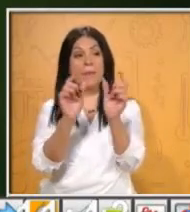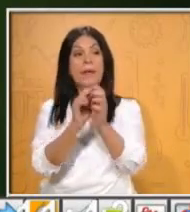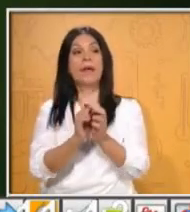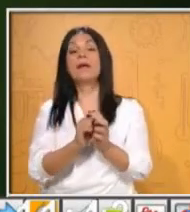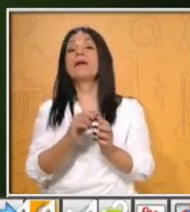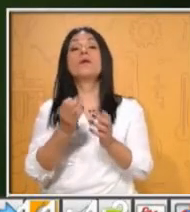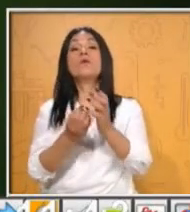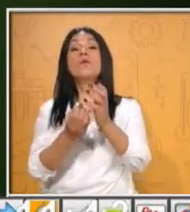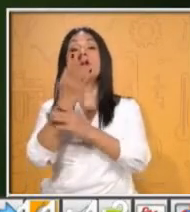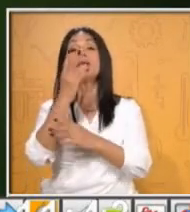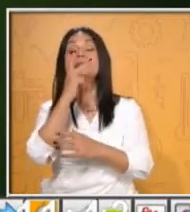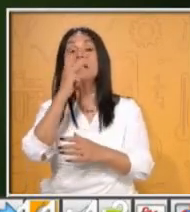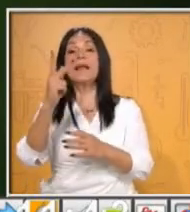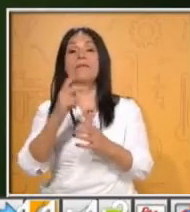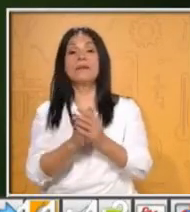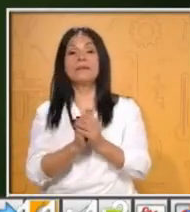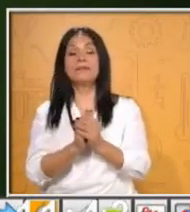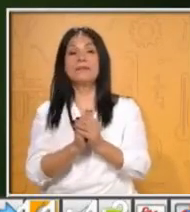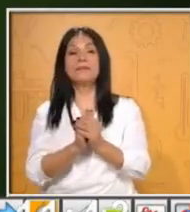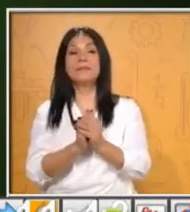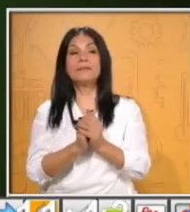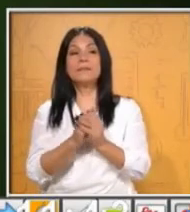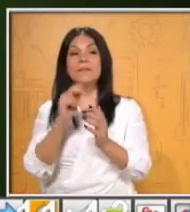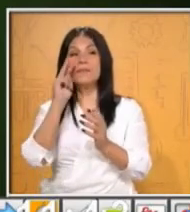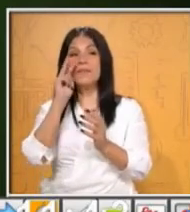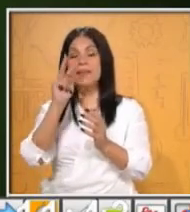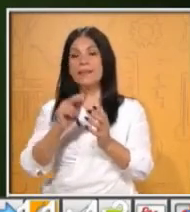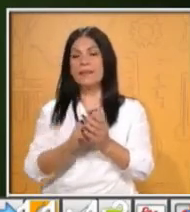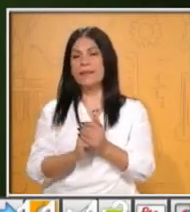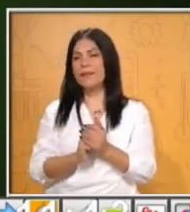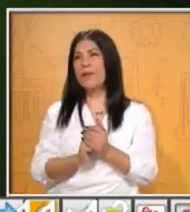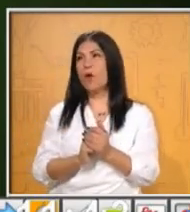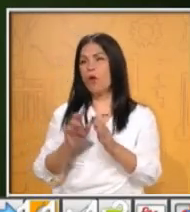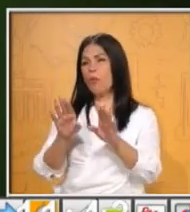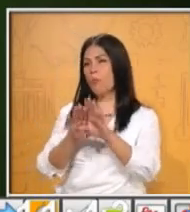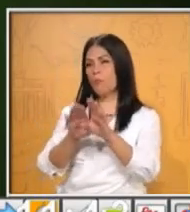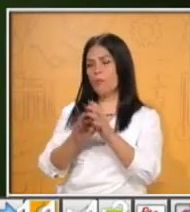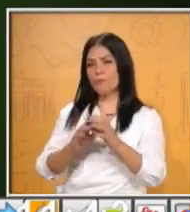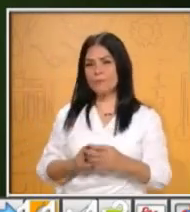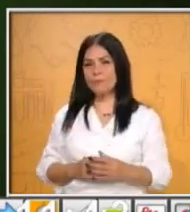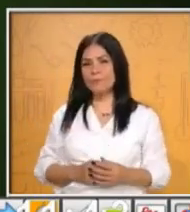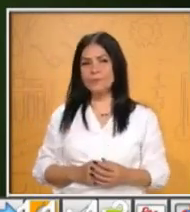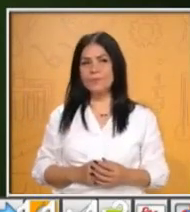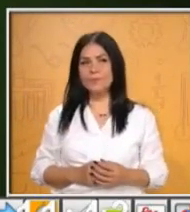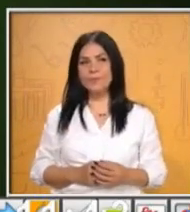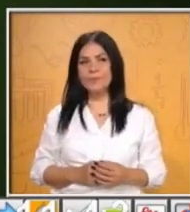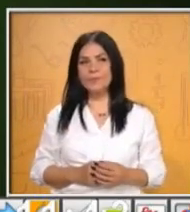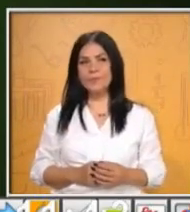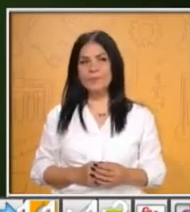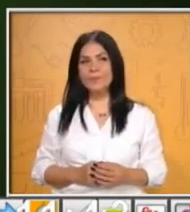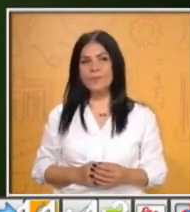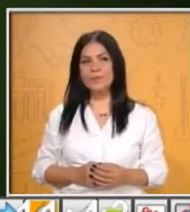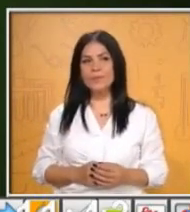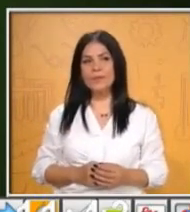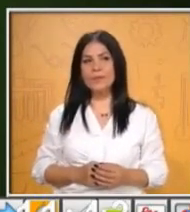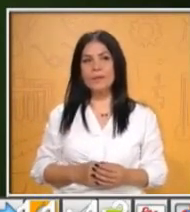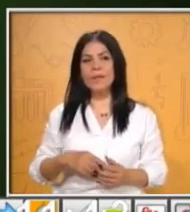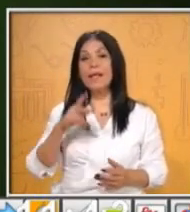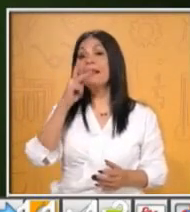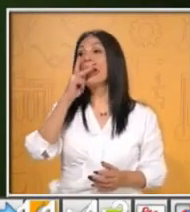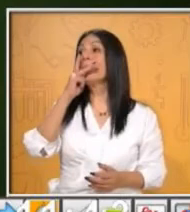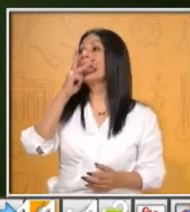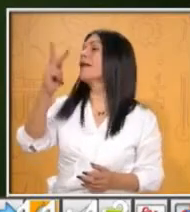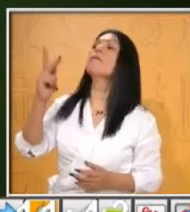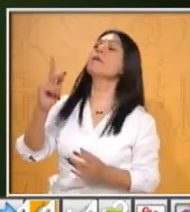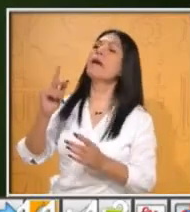nuevas palabras. Aquí tenemos un ejemplo. ¿Se los puede decir, maestro? Así es. De la palabra deporte